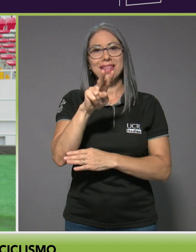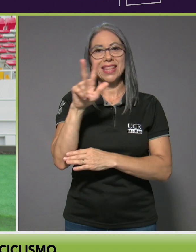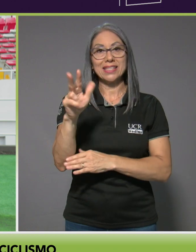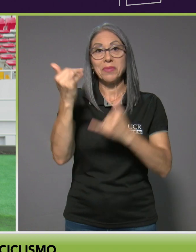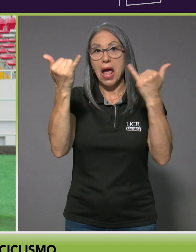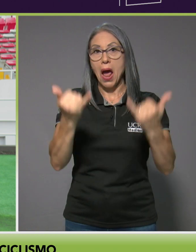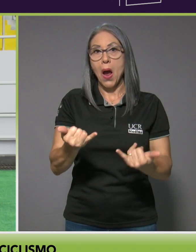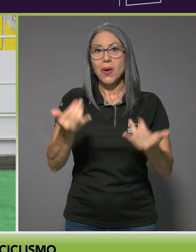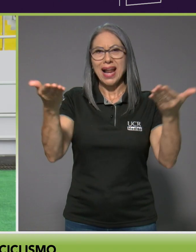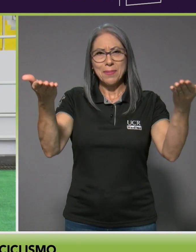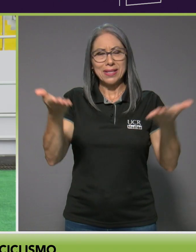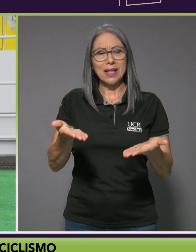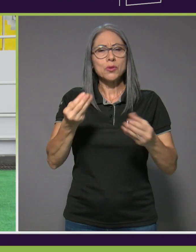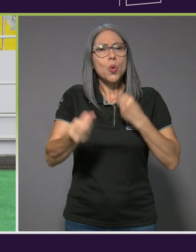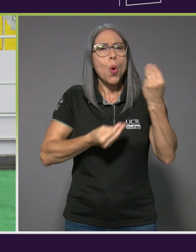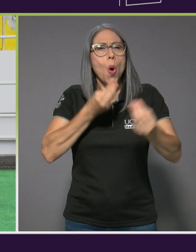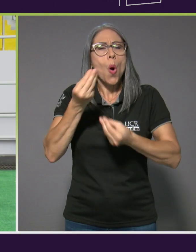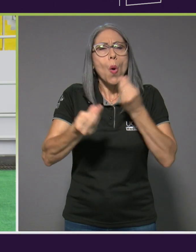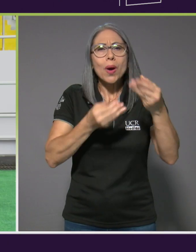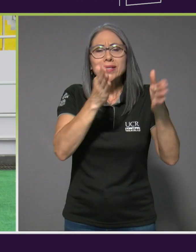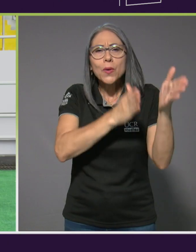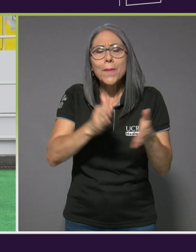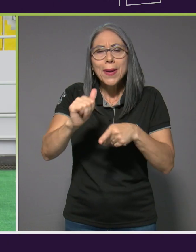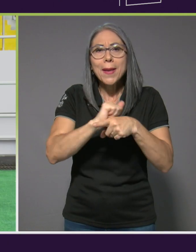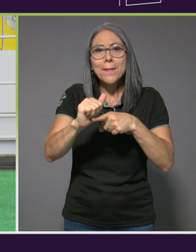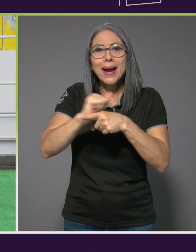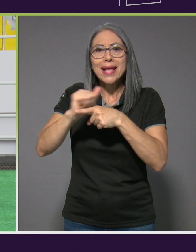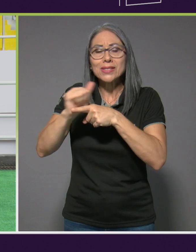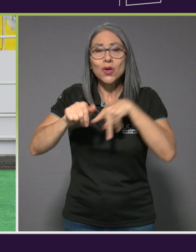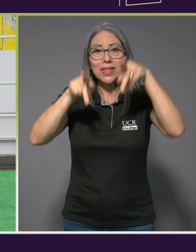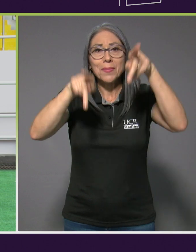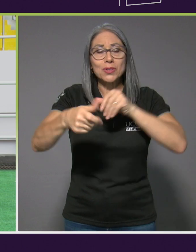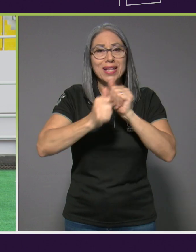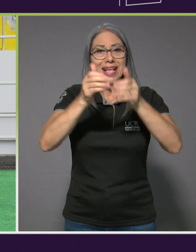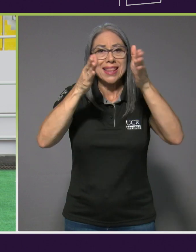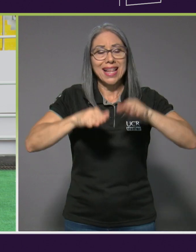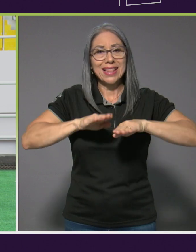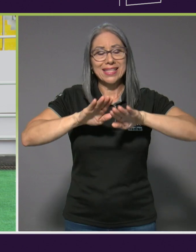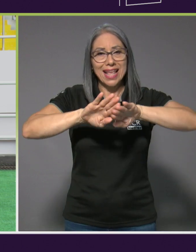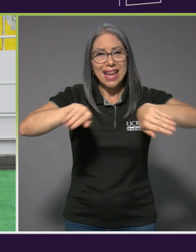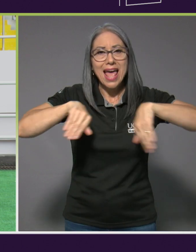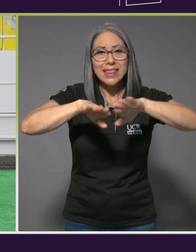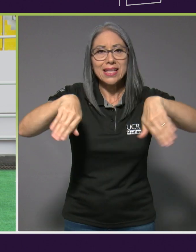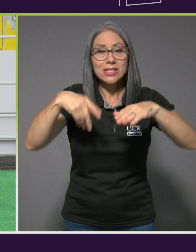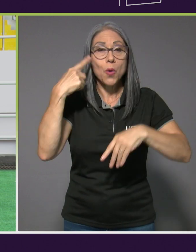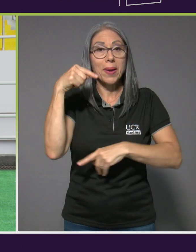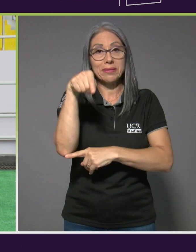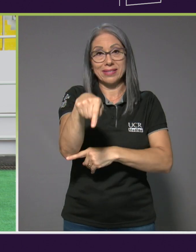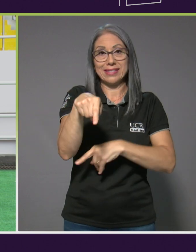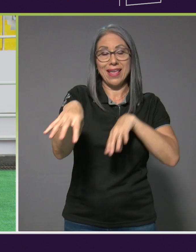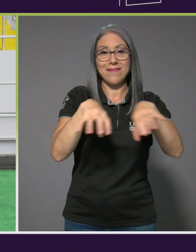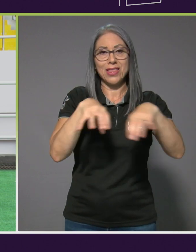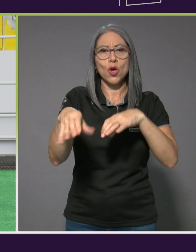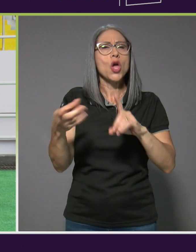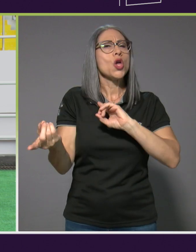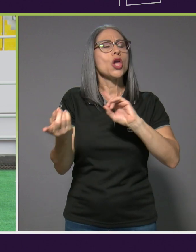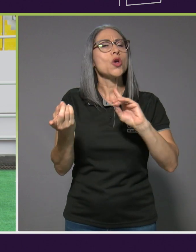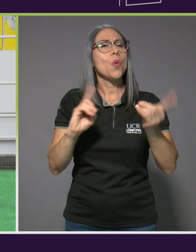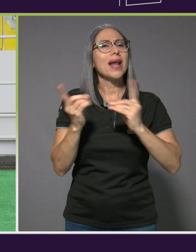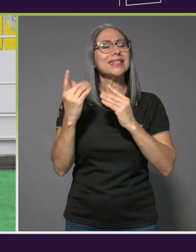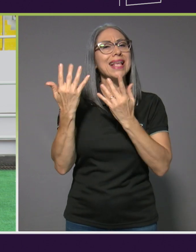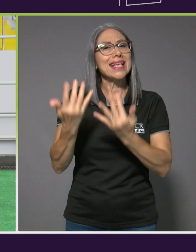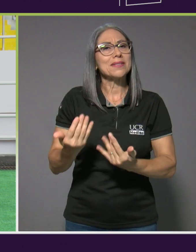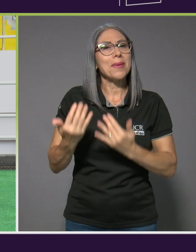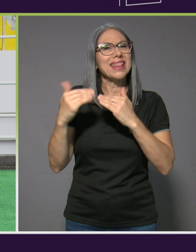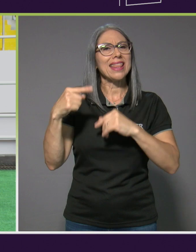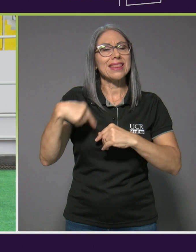cómo ha sido la preparación de nuestros paratletas de natación para este evento y cuáles son las expectativas de nuestros paranadadores.